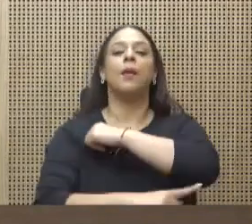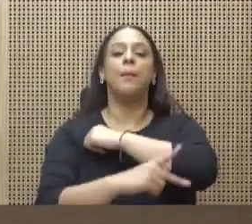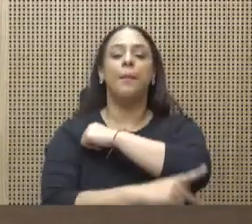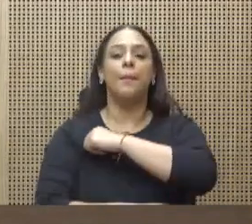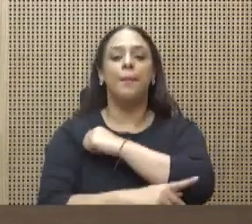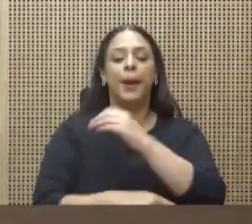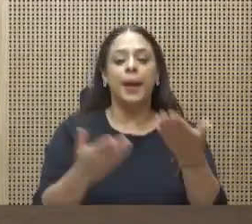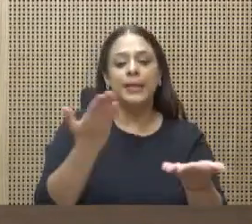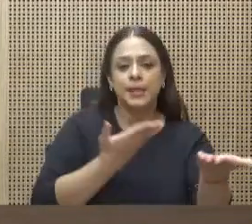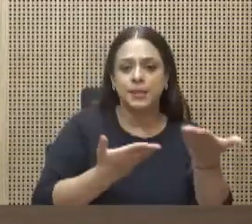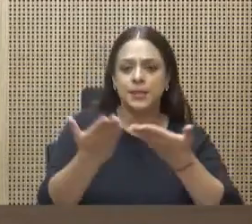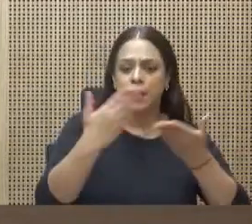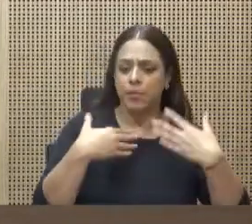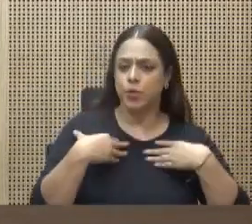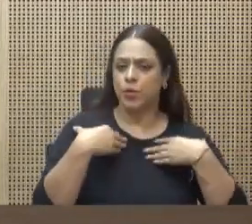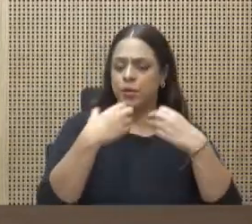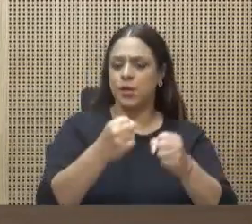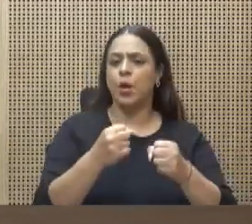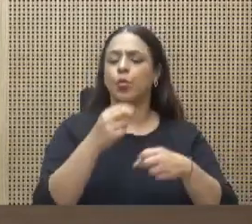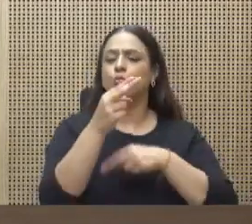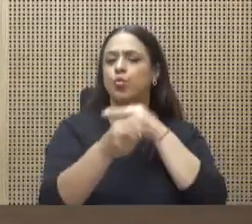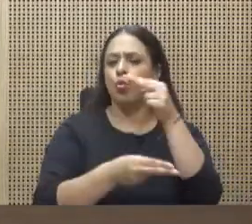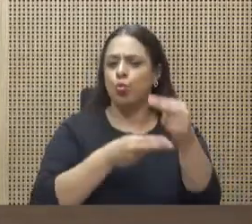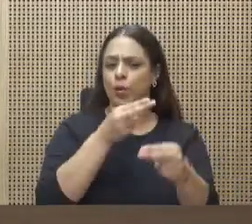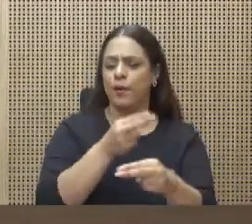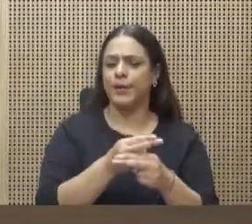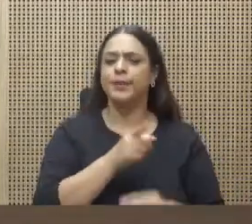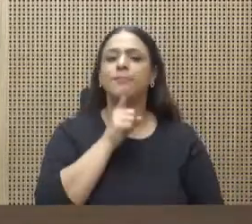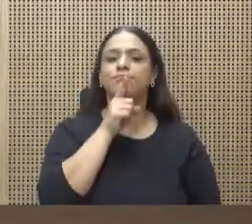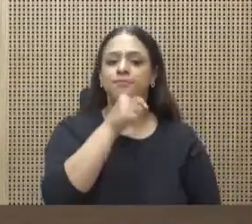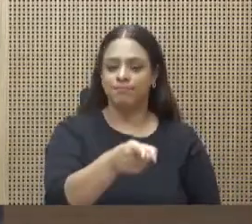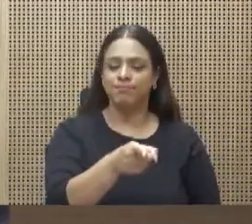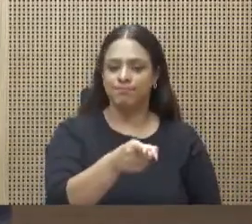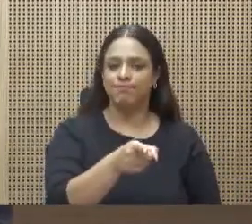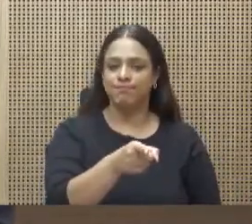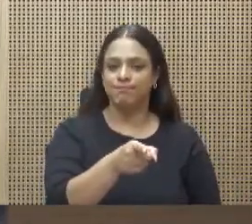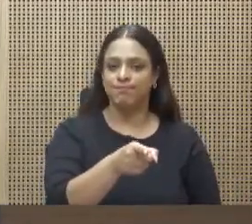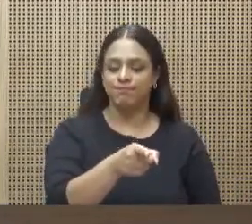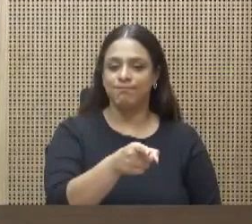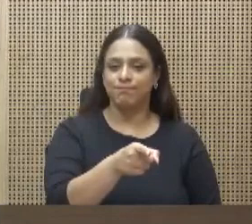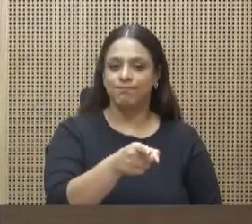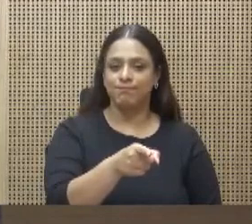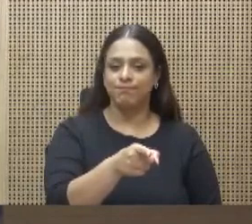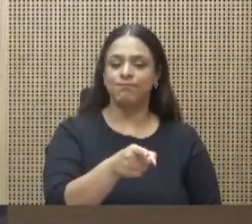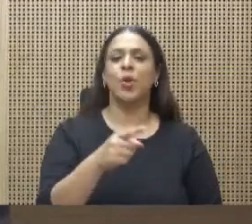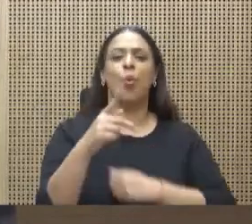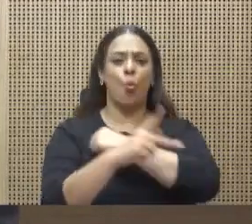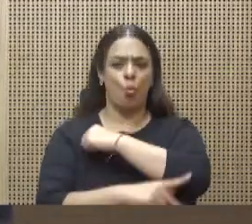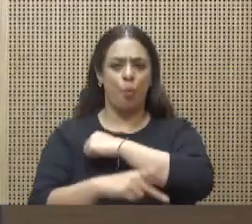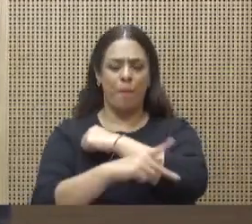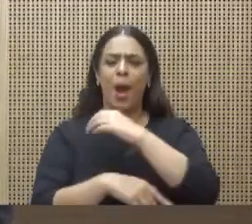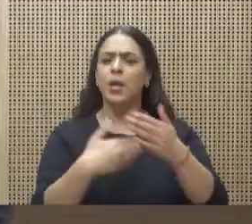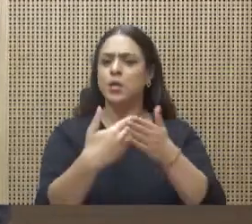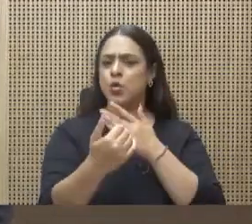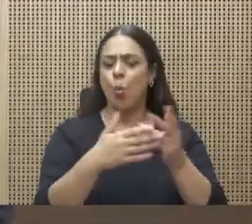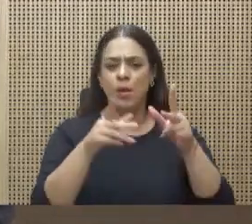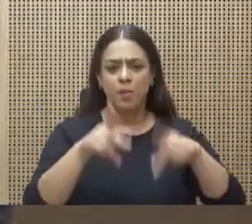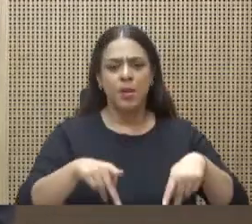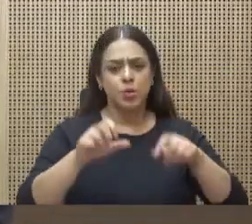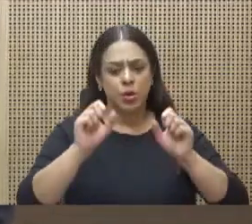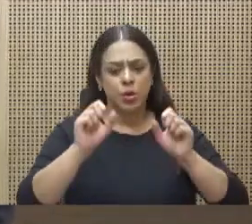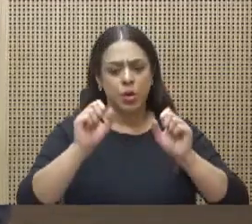y a un costo accesible. Un país en el que cualquiera pueda montar un negocio en pocos días sin que comience